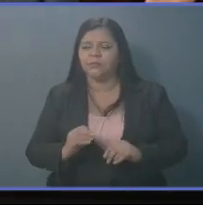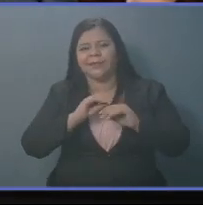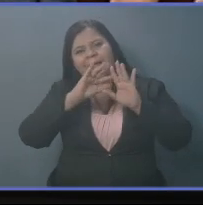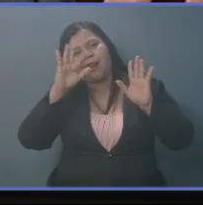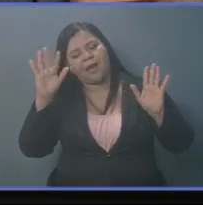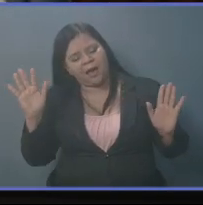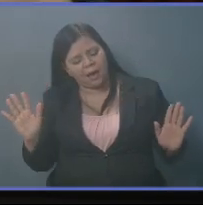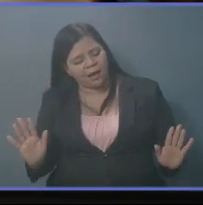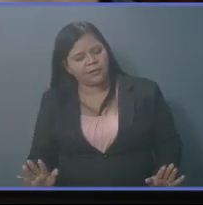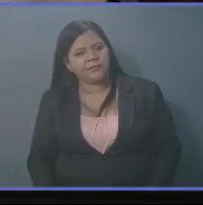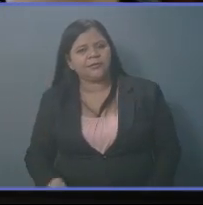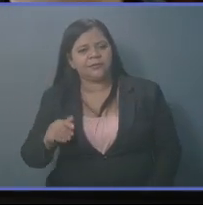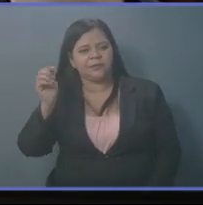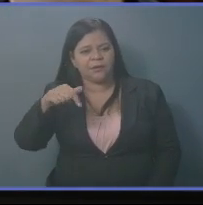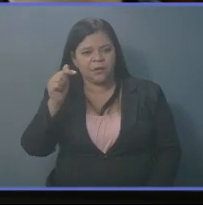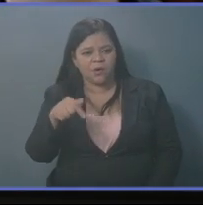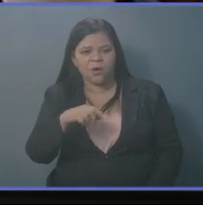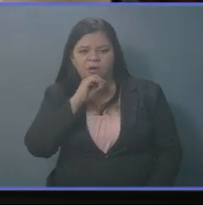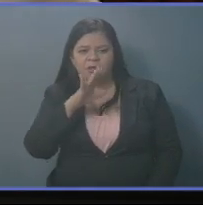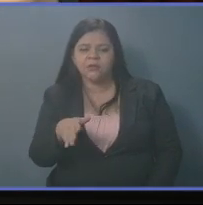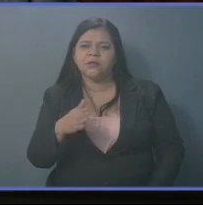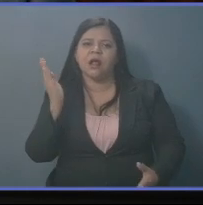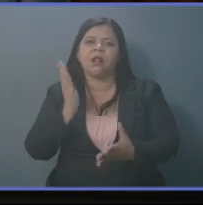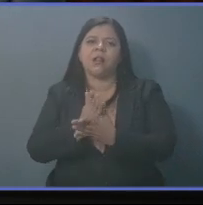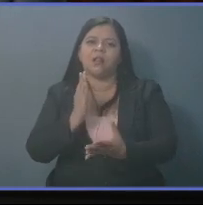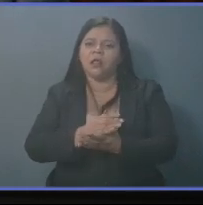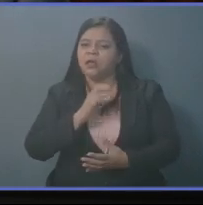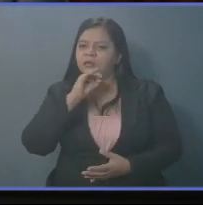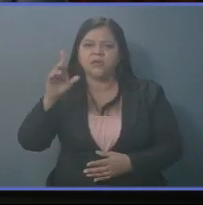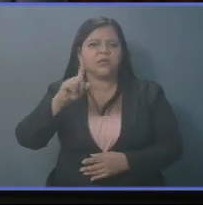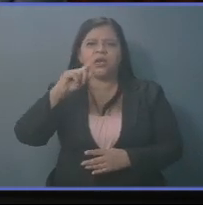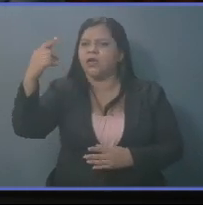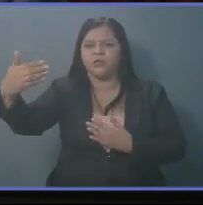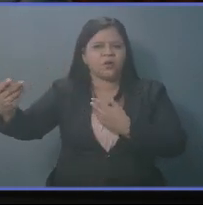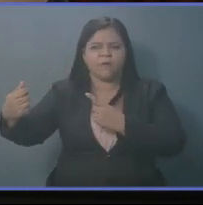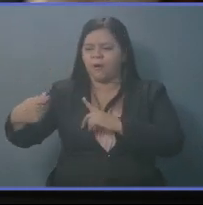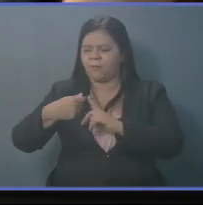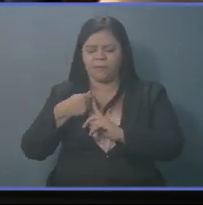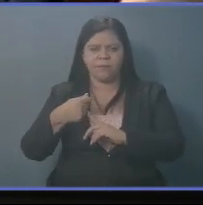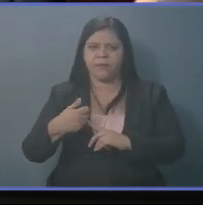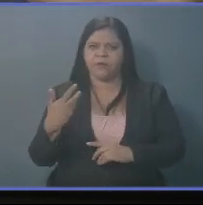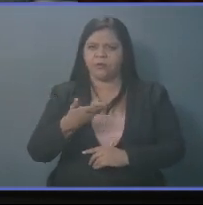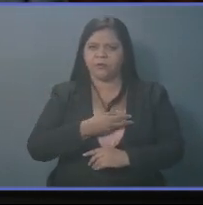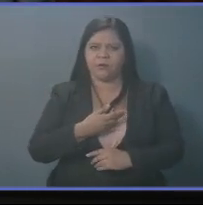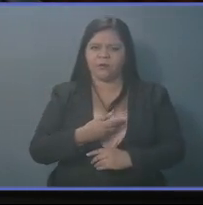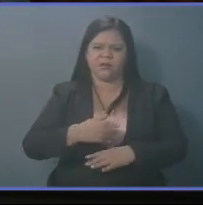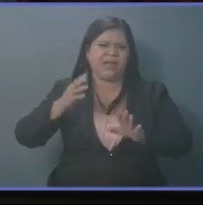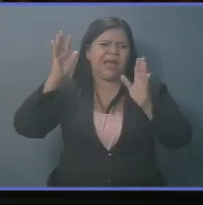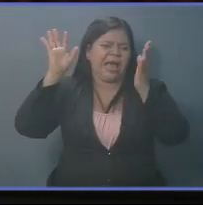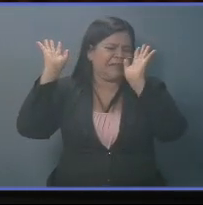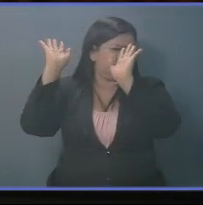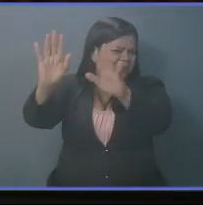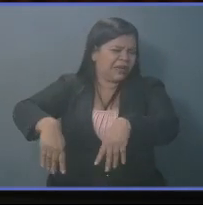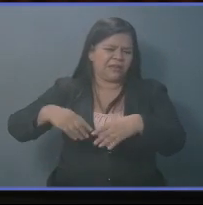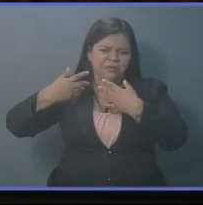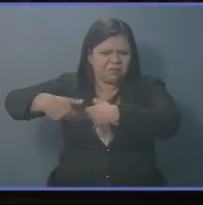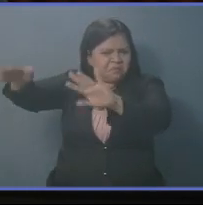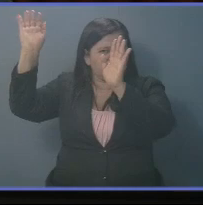que ahora amenaza con no pagarnos el salario. Quédese con él, presidente.